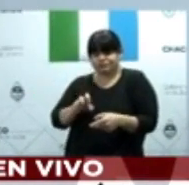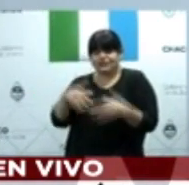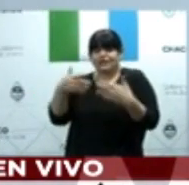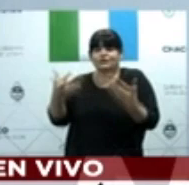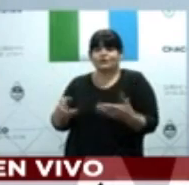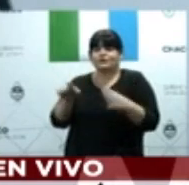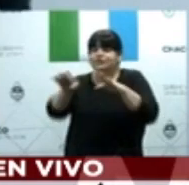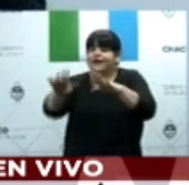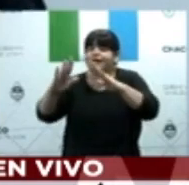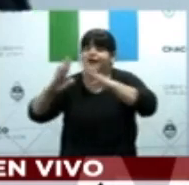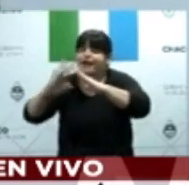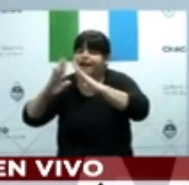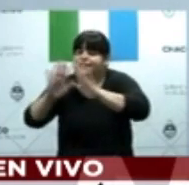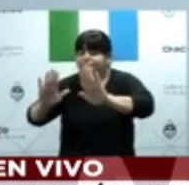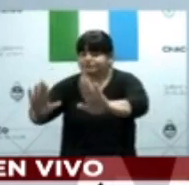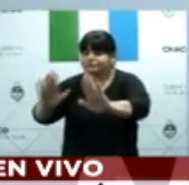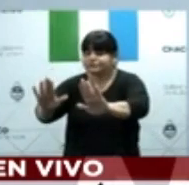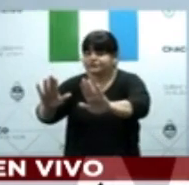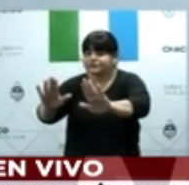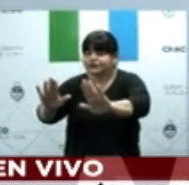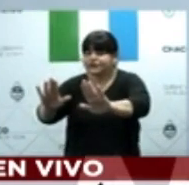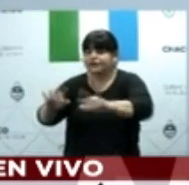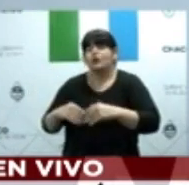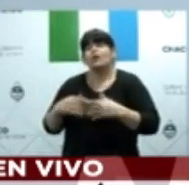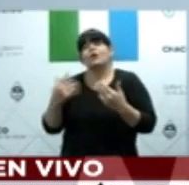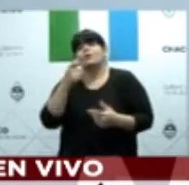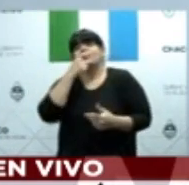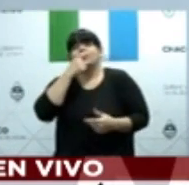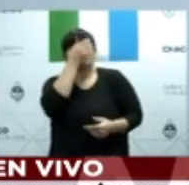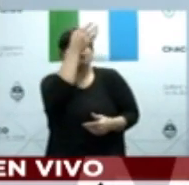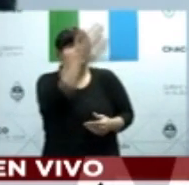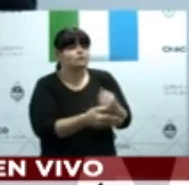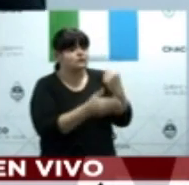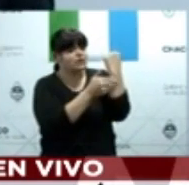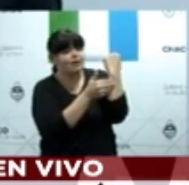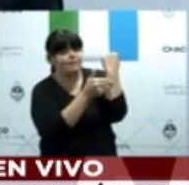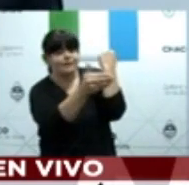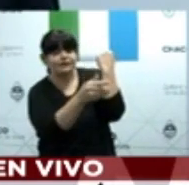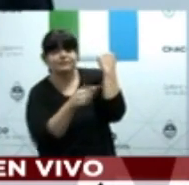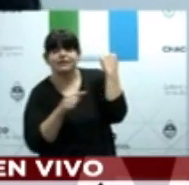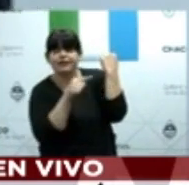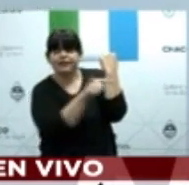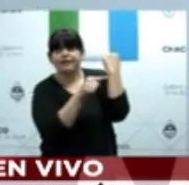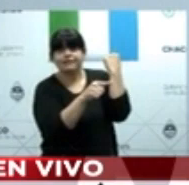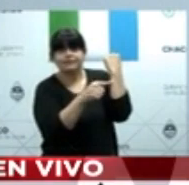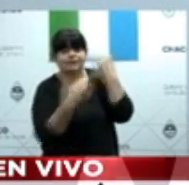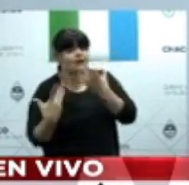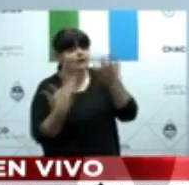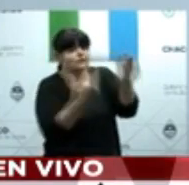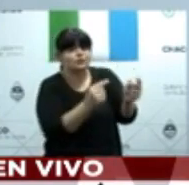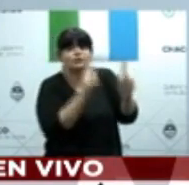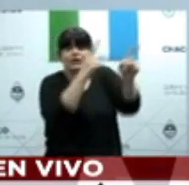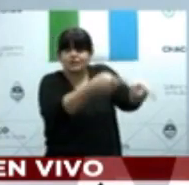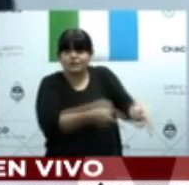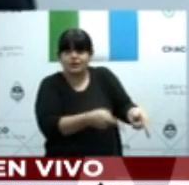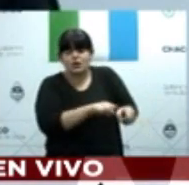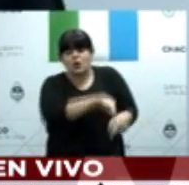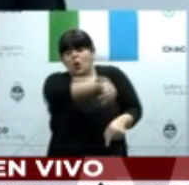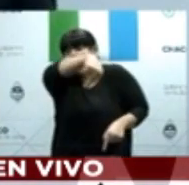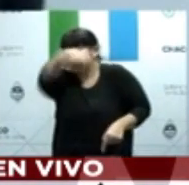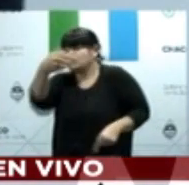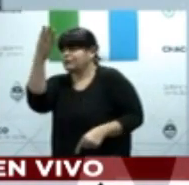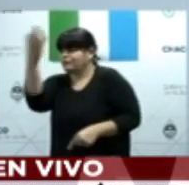embarazada, o una persona que tiene desde una enfermedad renal hasta determinados tipos de patologías de base